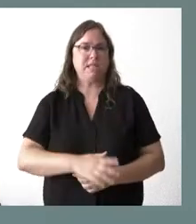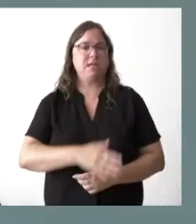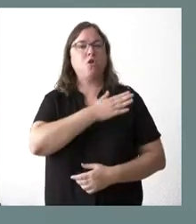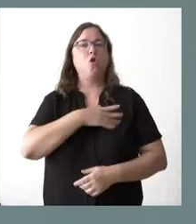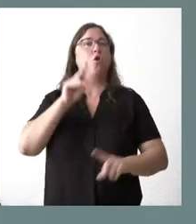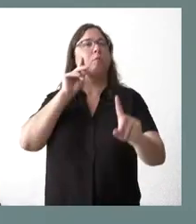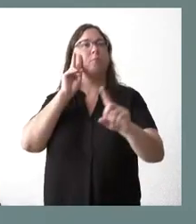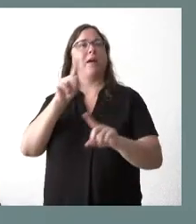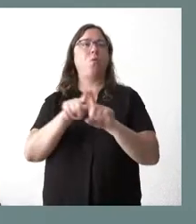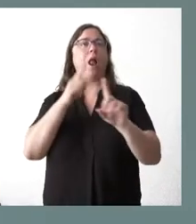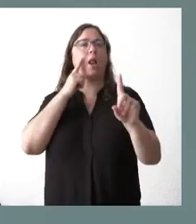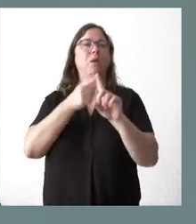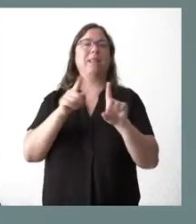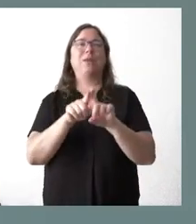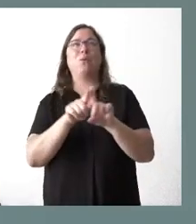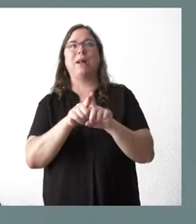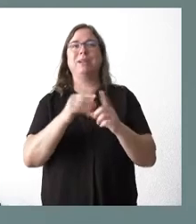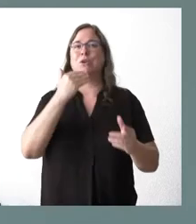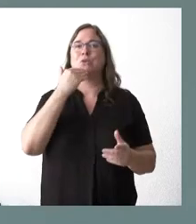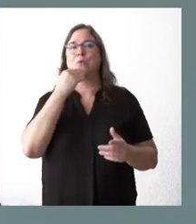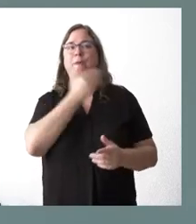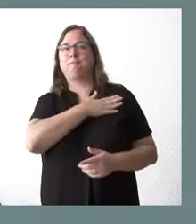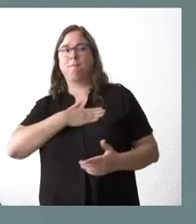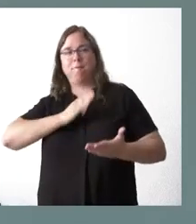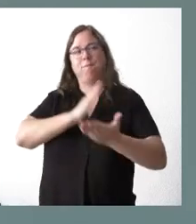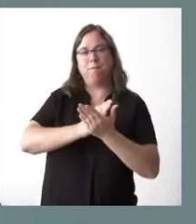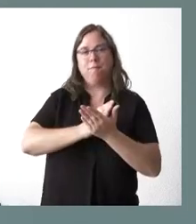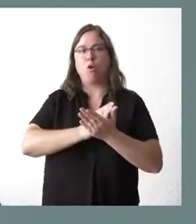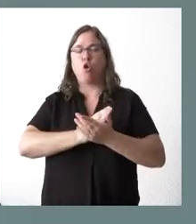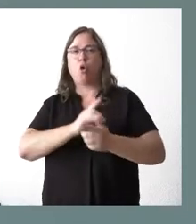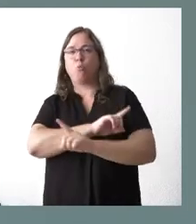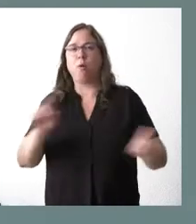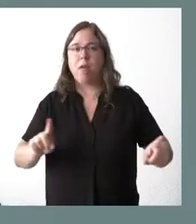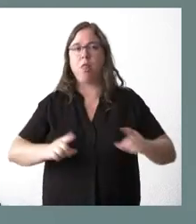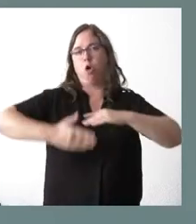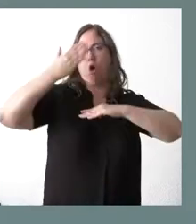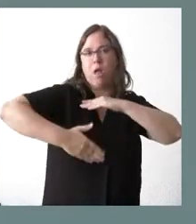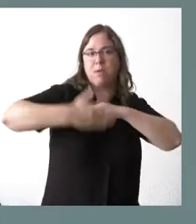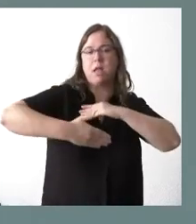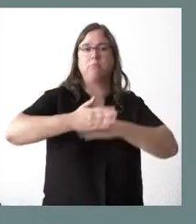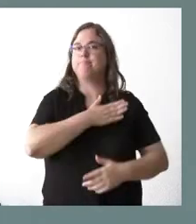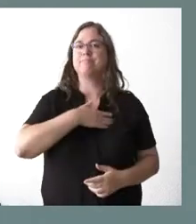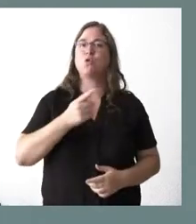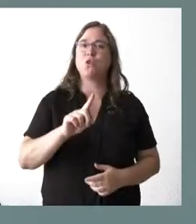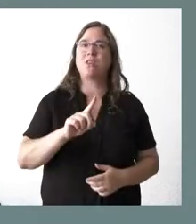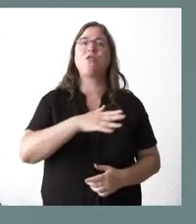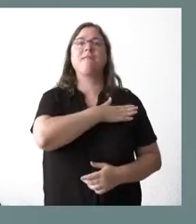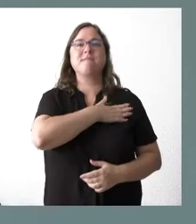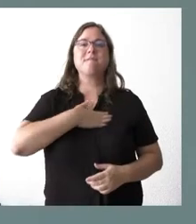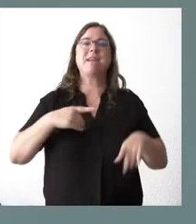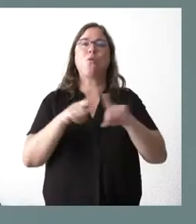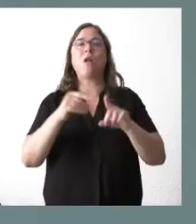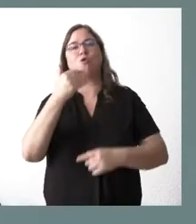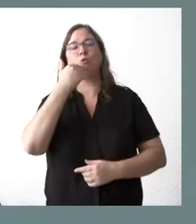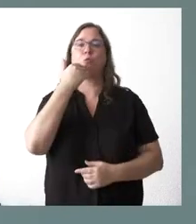objetivo como un elemento de sanción, de prohibición, de limitación, de restricción. Lo vemos como un elemento